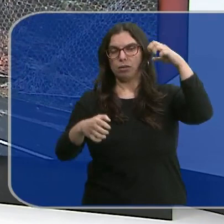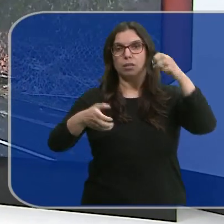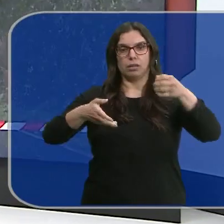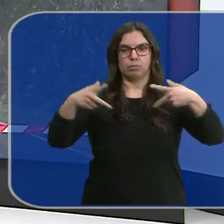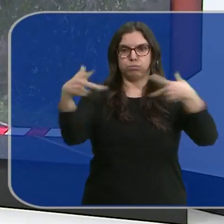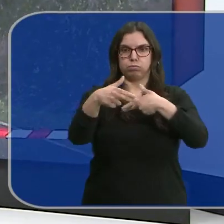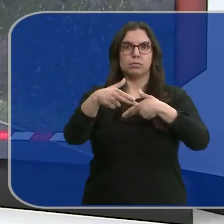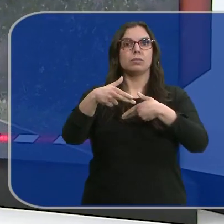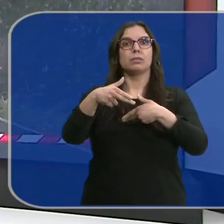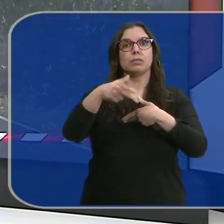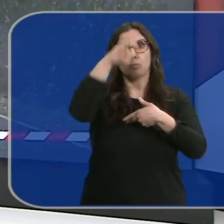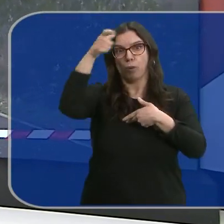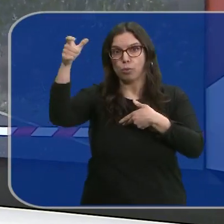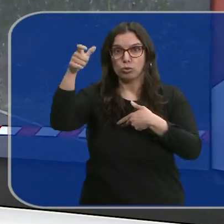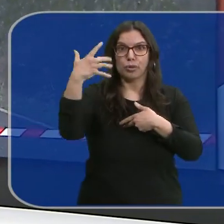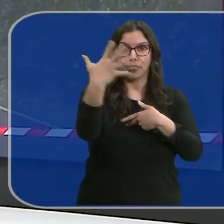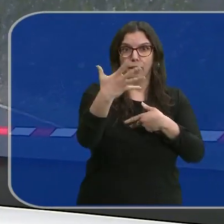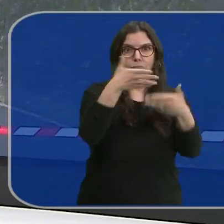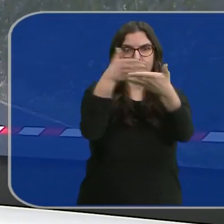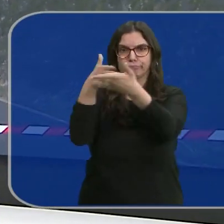incomunicados cinco pueblos. Silvia Nogueiro.